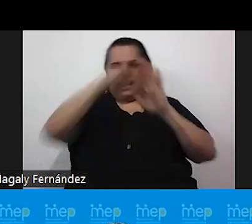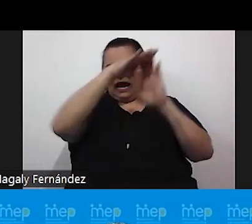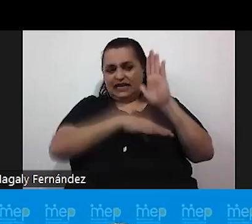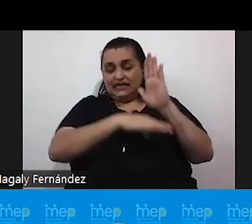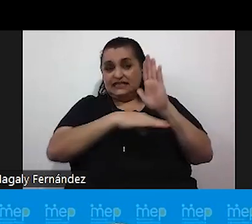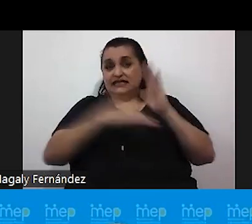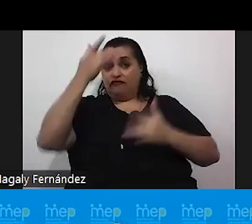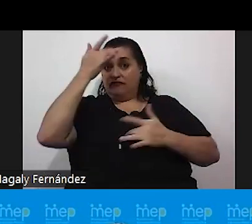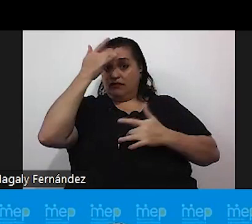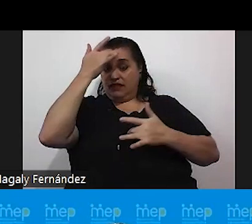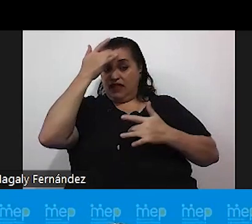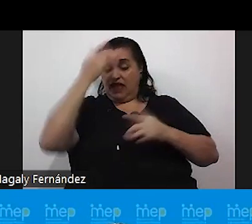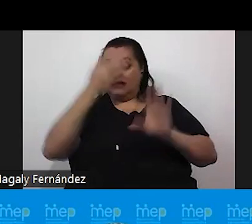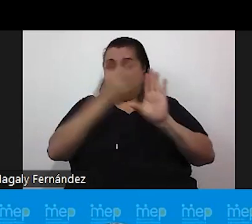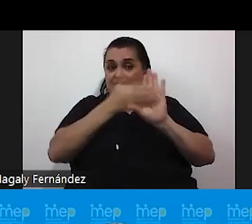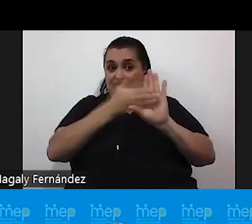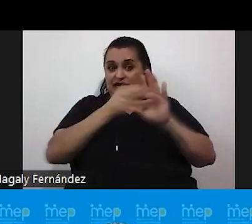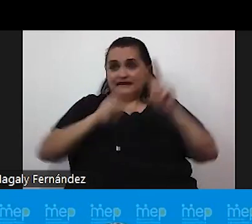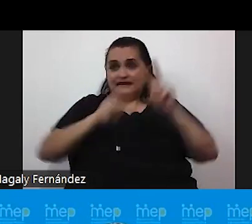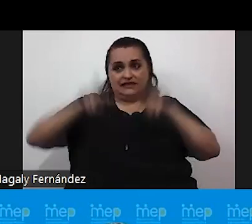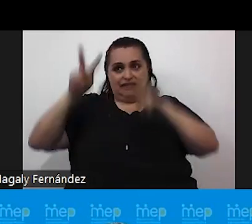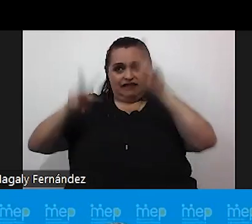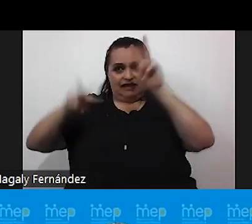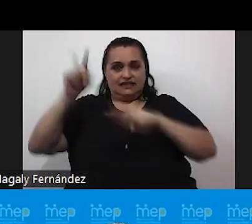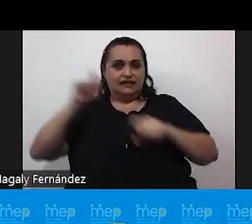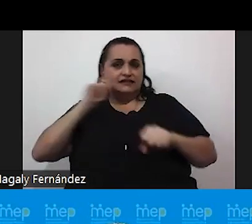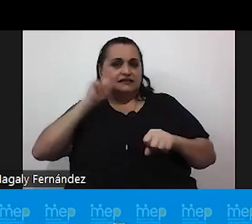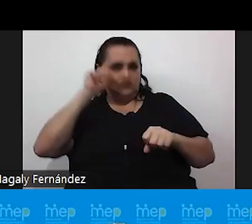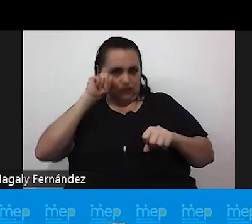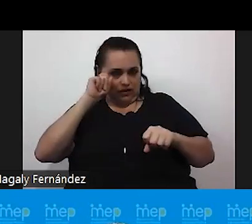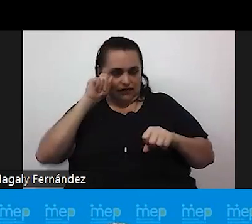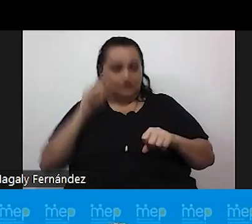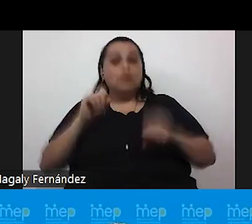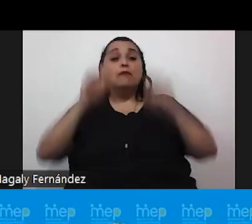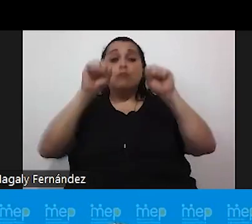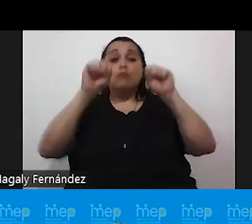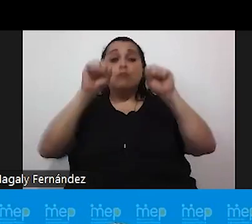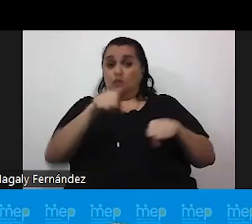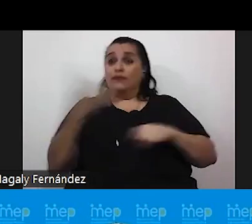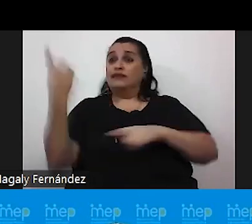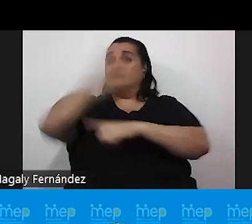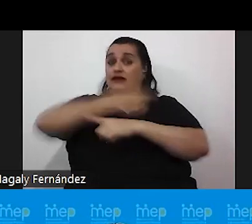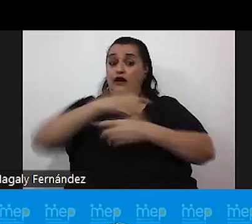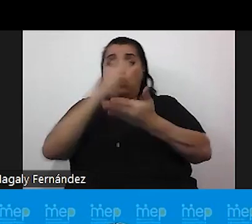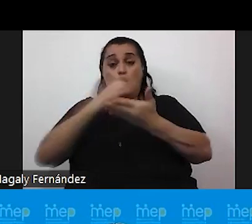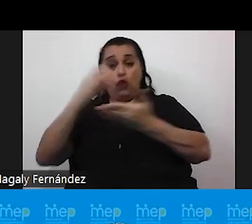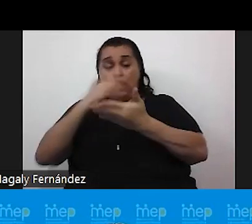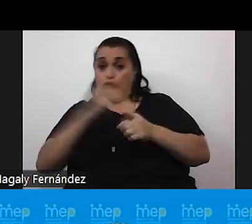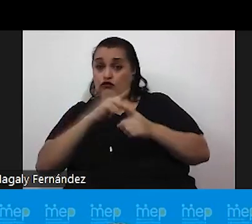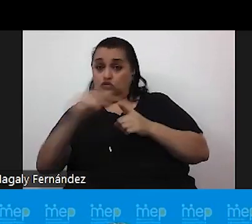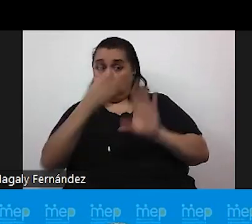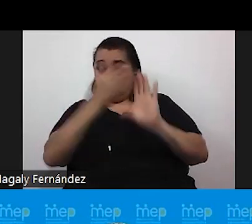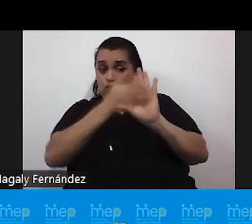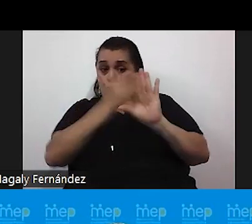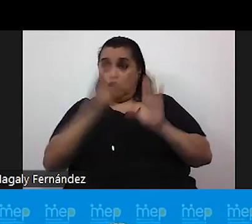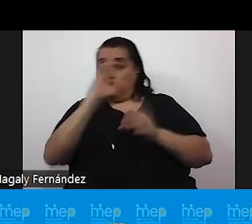psiquiátricas la diversidad sexual y es por eso que con este día el colegio profesional de psicología en Costa